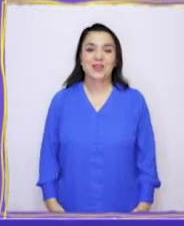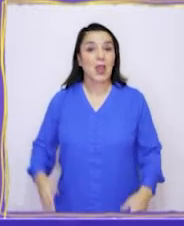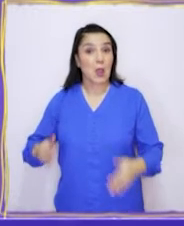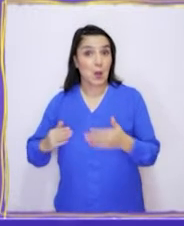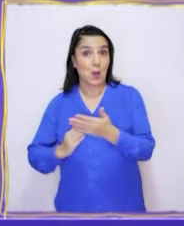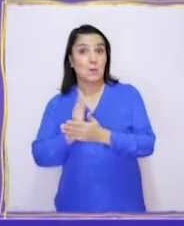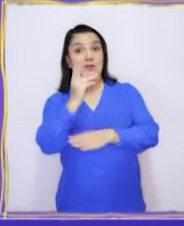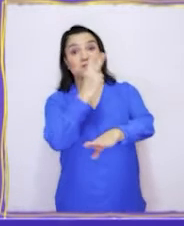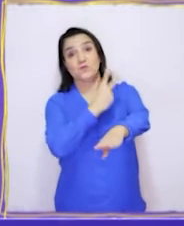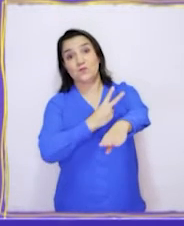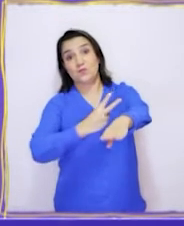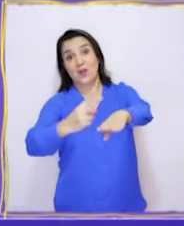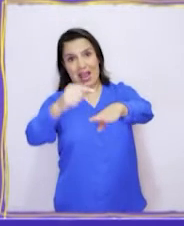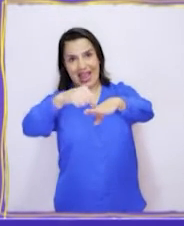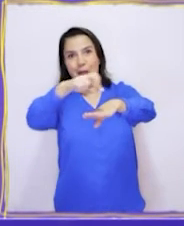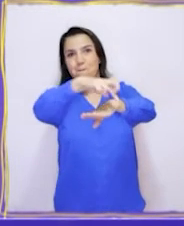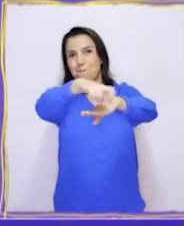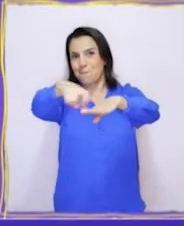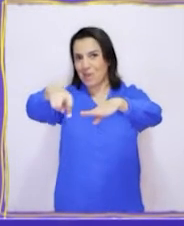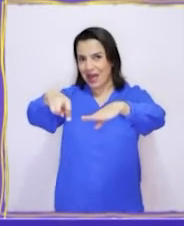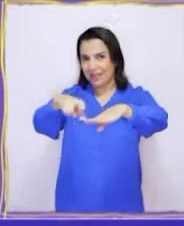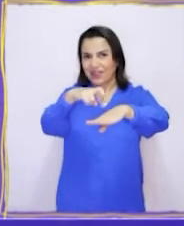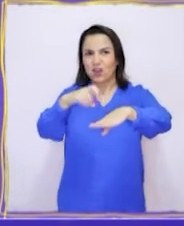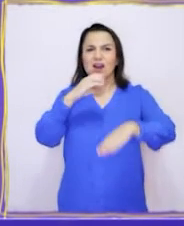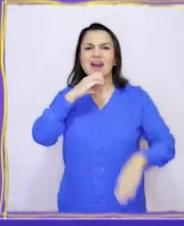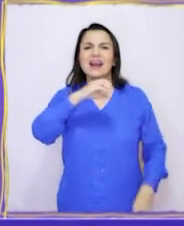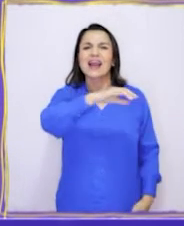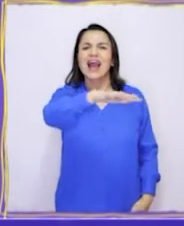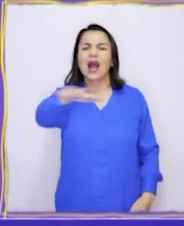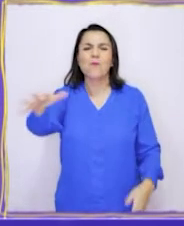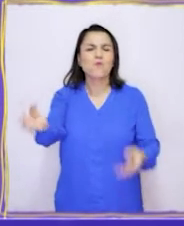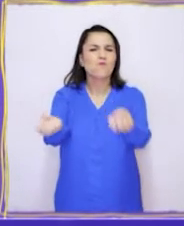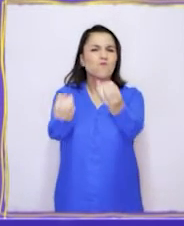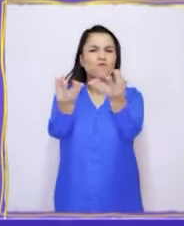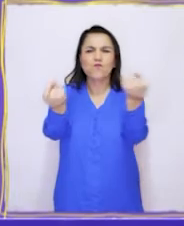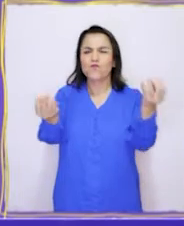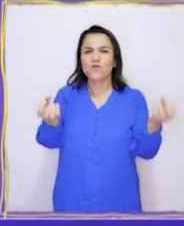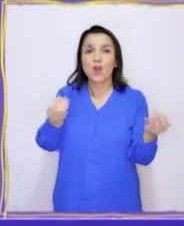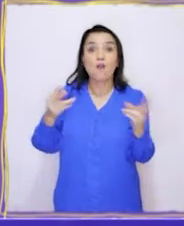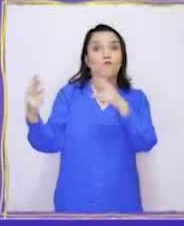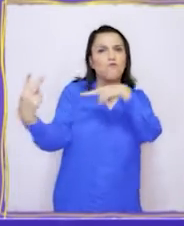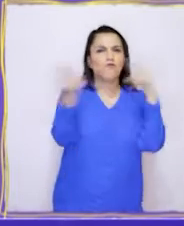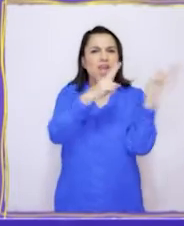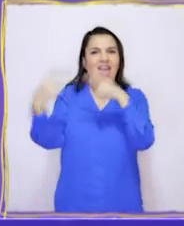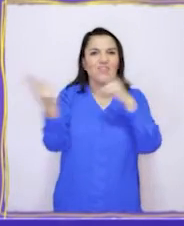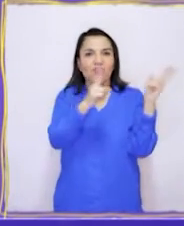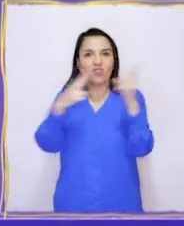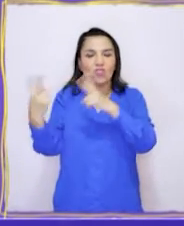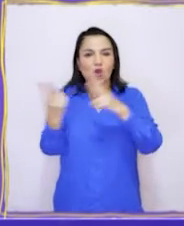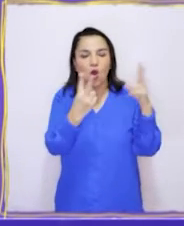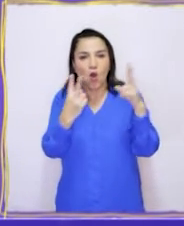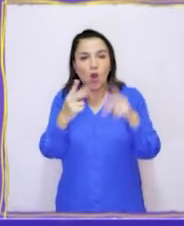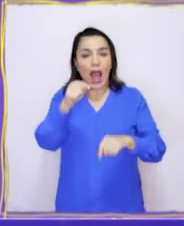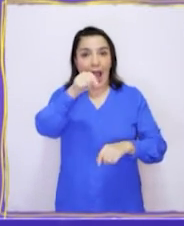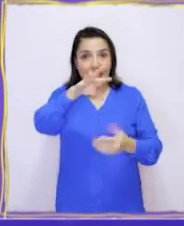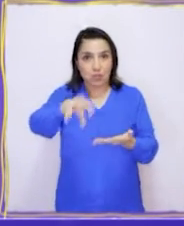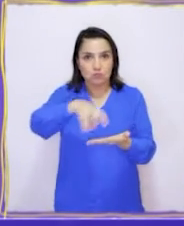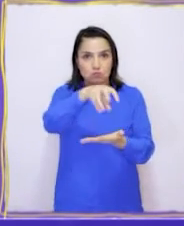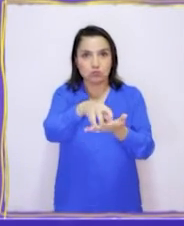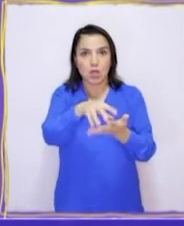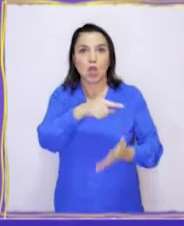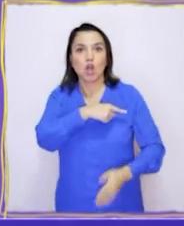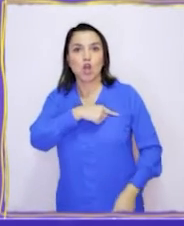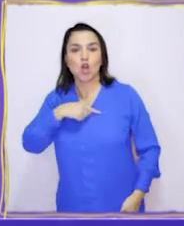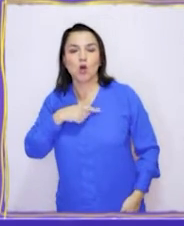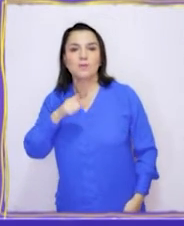Comencé el viaje en la Patagonia, en medio de campos con largos pastos y fuertes vientos, donde encontré a los